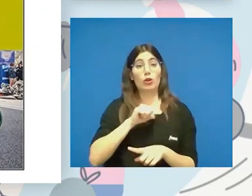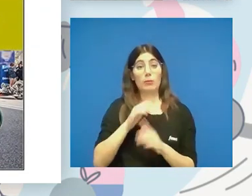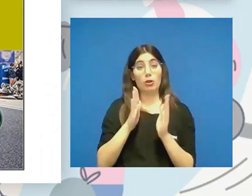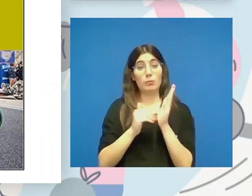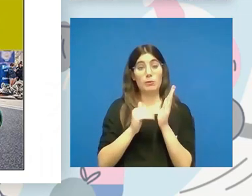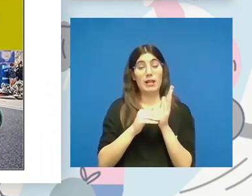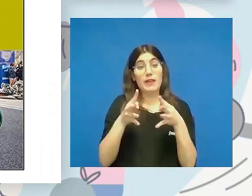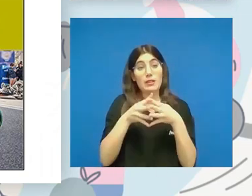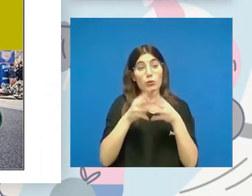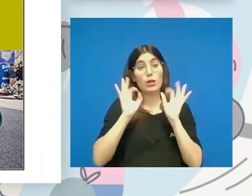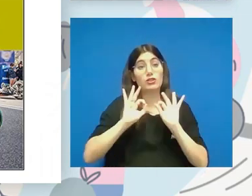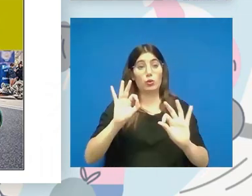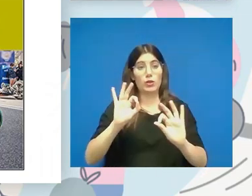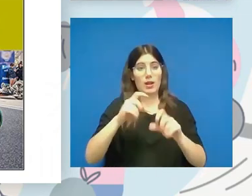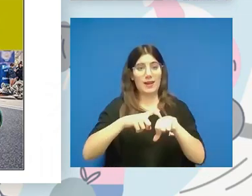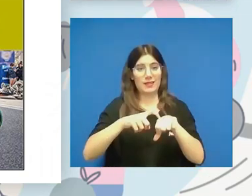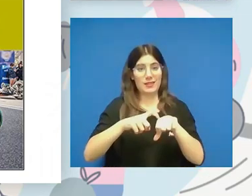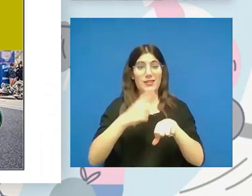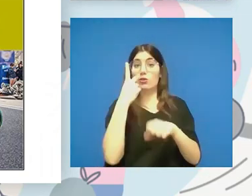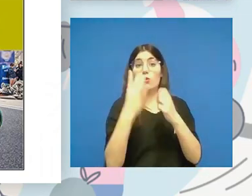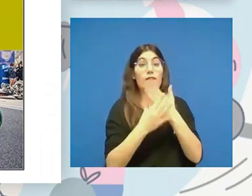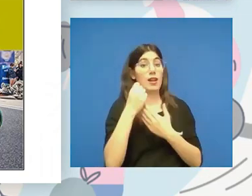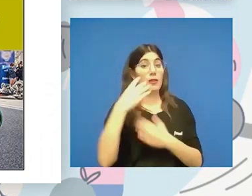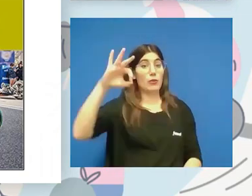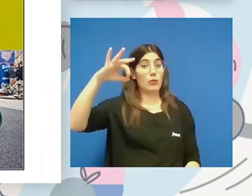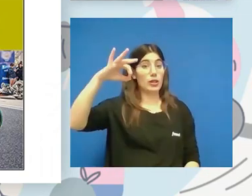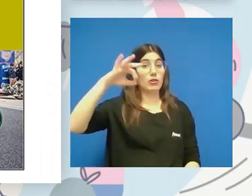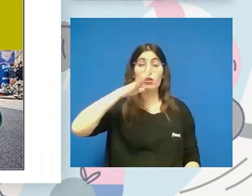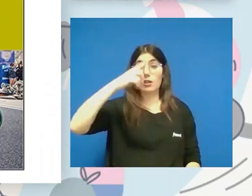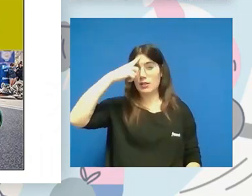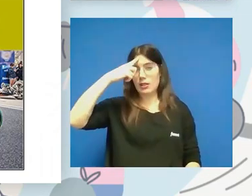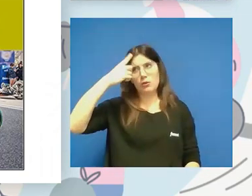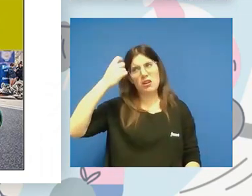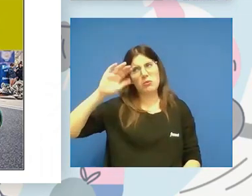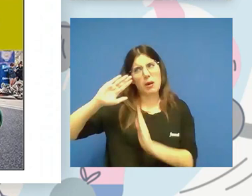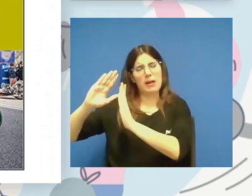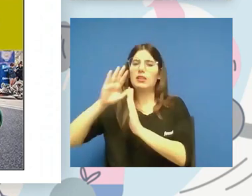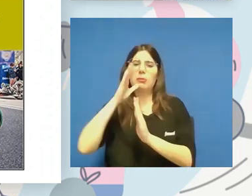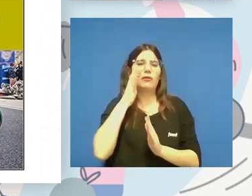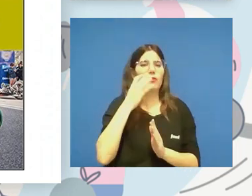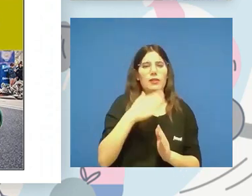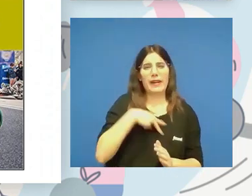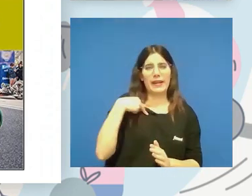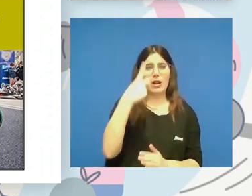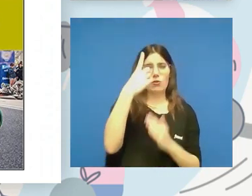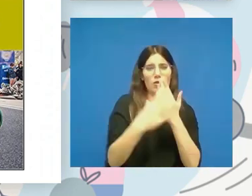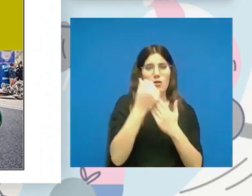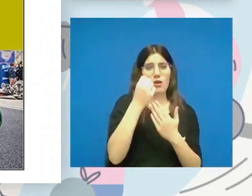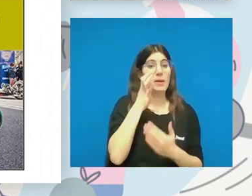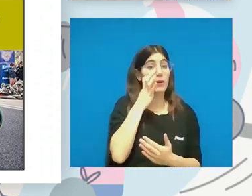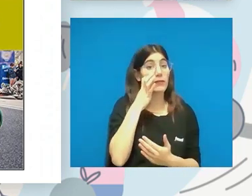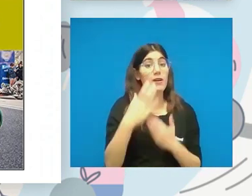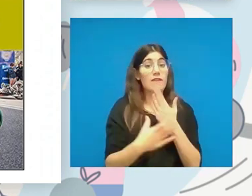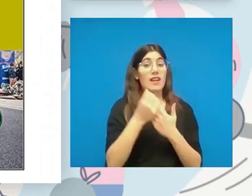estructura característica, es una única federación, que es algo intelectual que tiene una parte, ¿vale? Pero si os dais cuenta, son pocas las federaciones